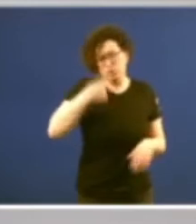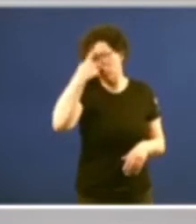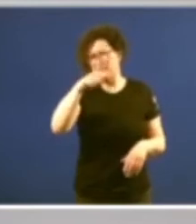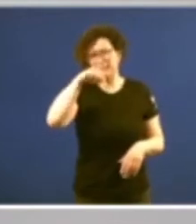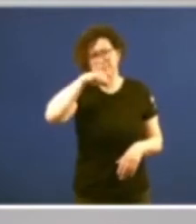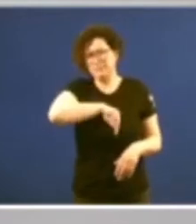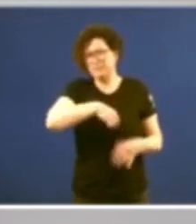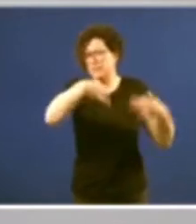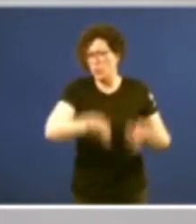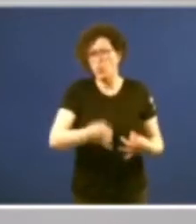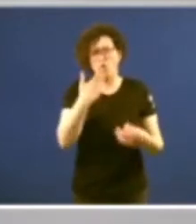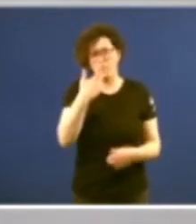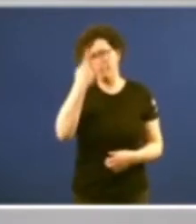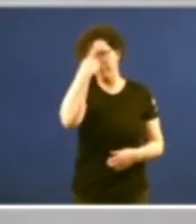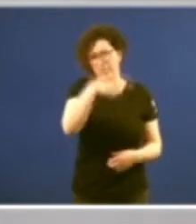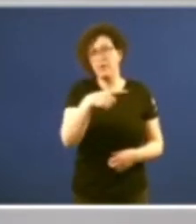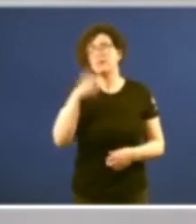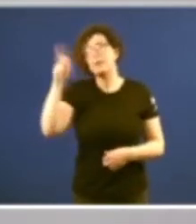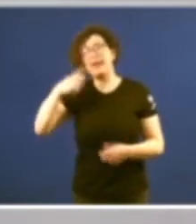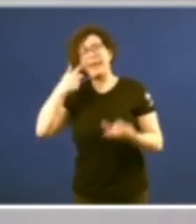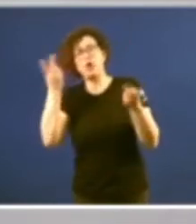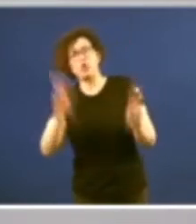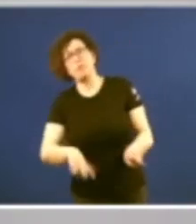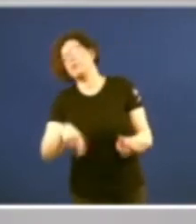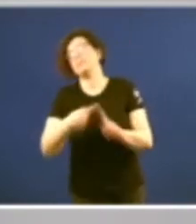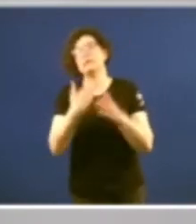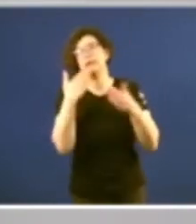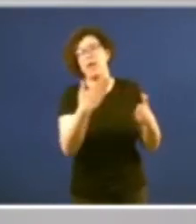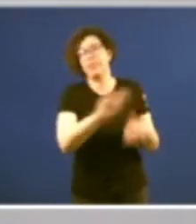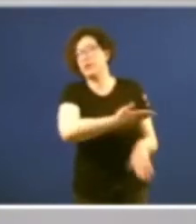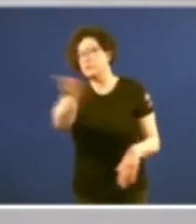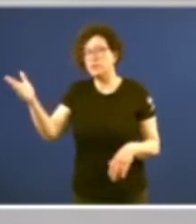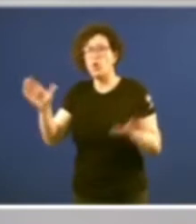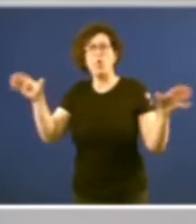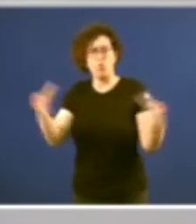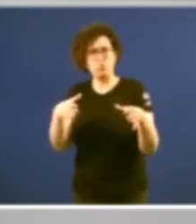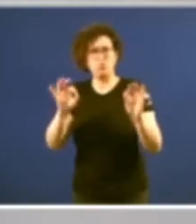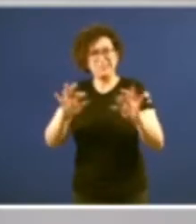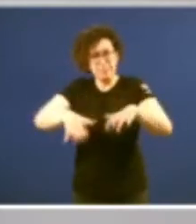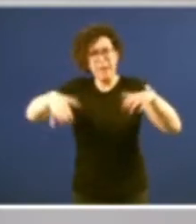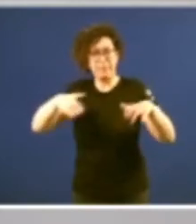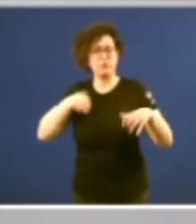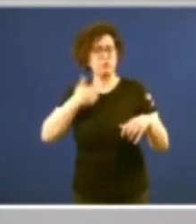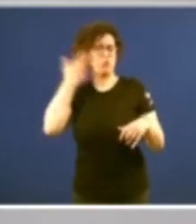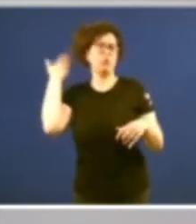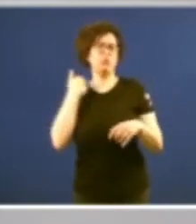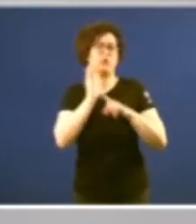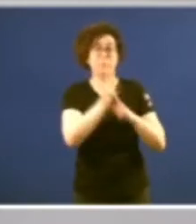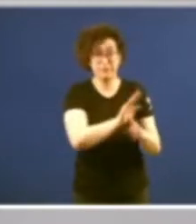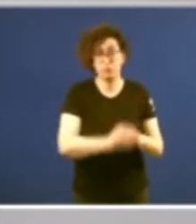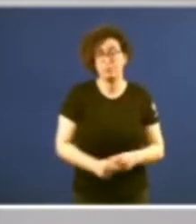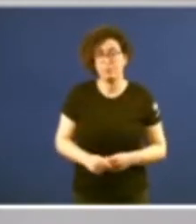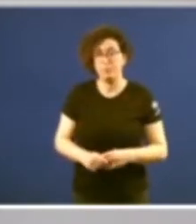conhecemento de causa o reconhecemento e o agradecemento do conxunto da Cámara a que teño honra de representar